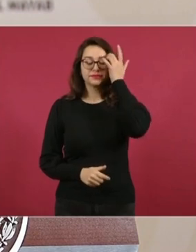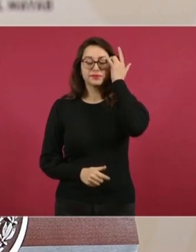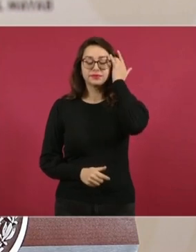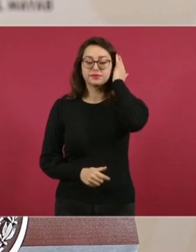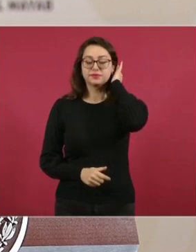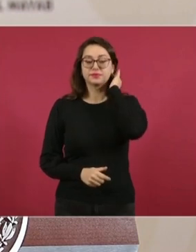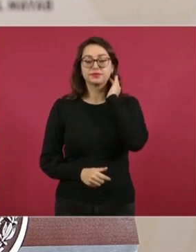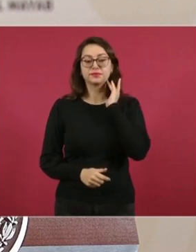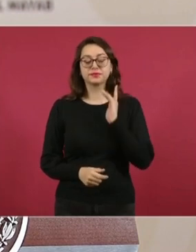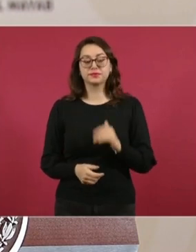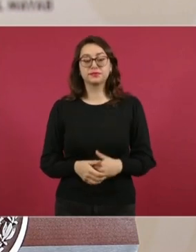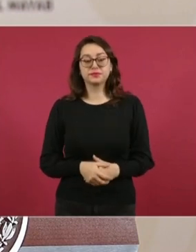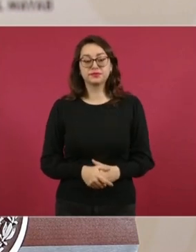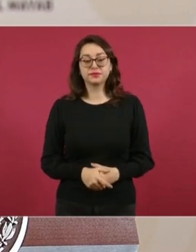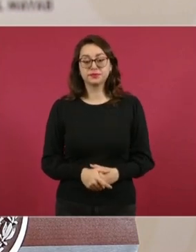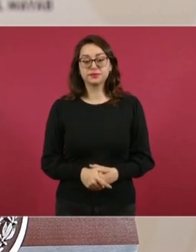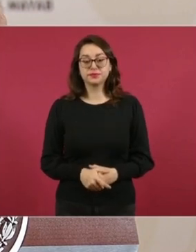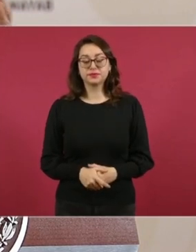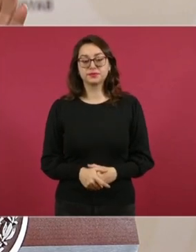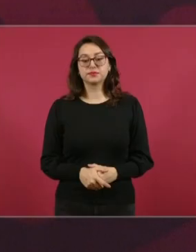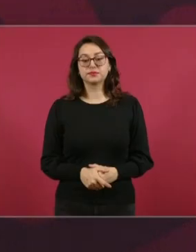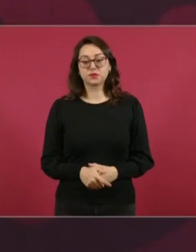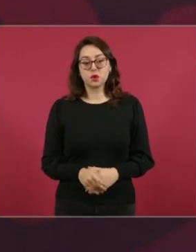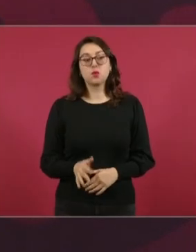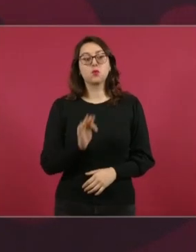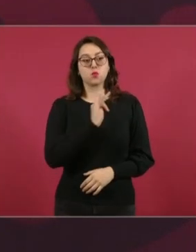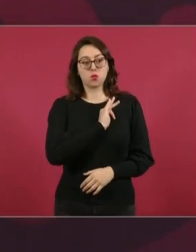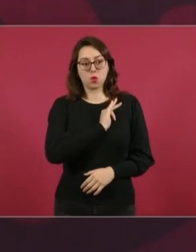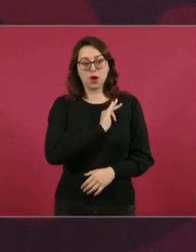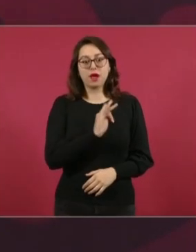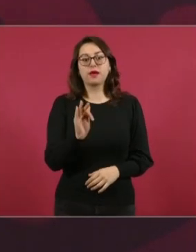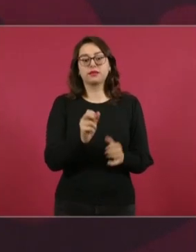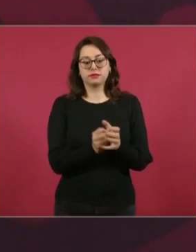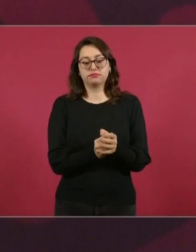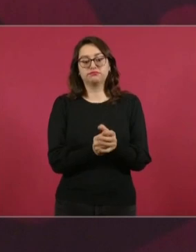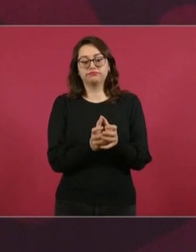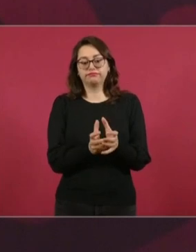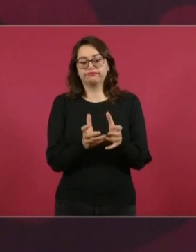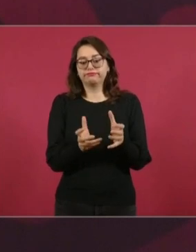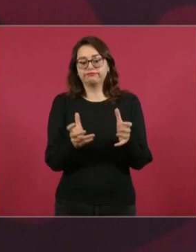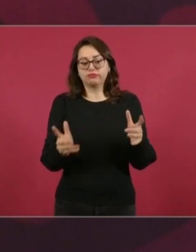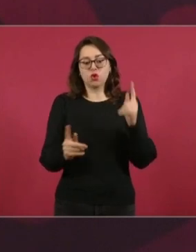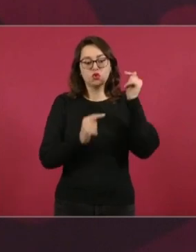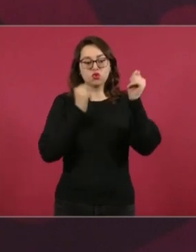y sí tiene mucho potencial turístico.